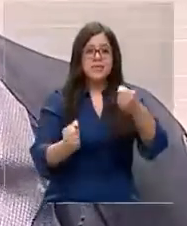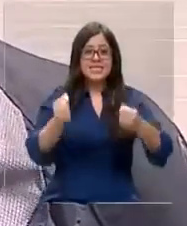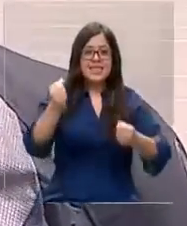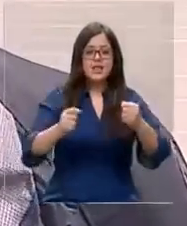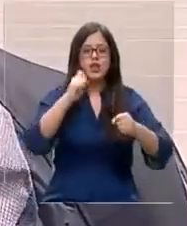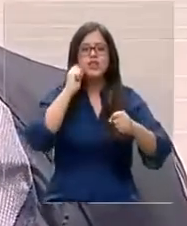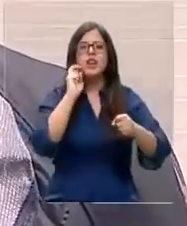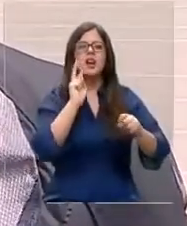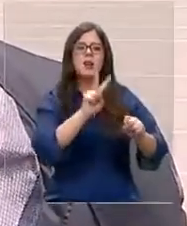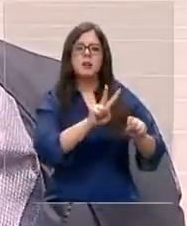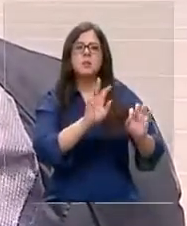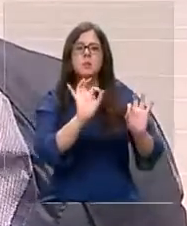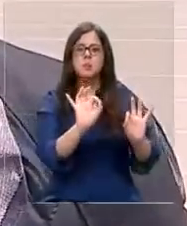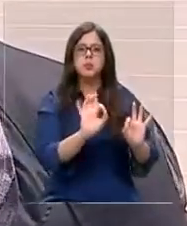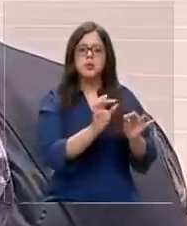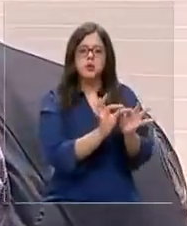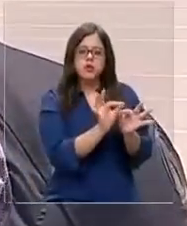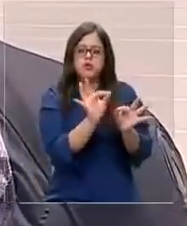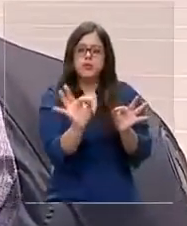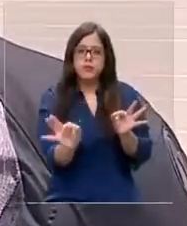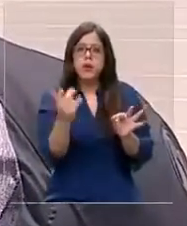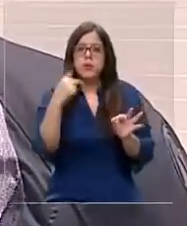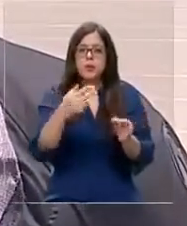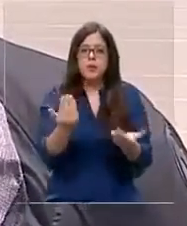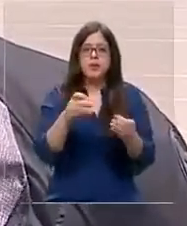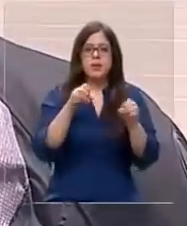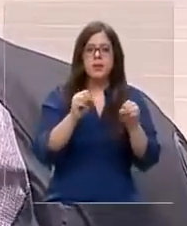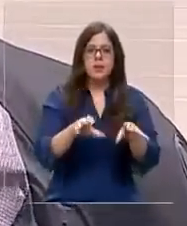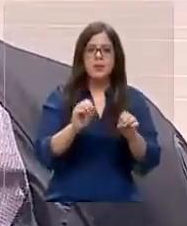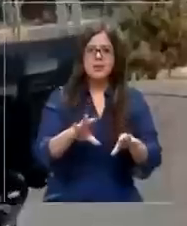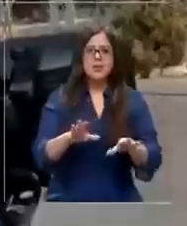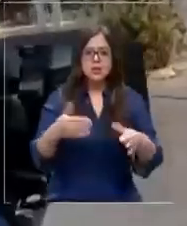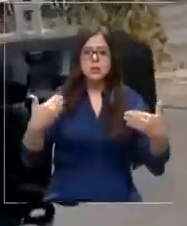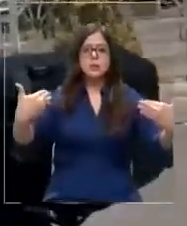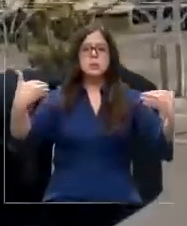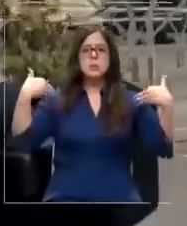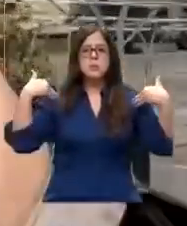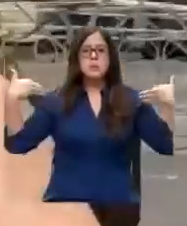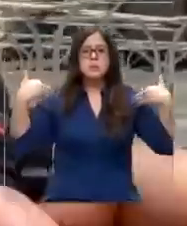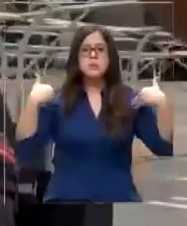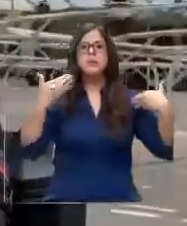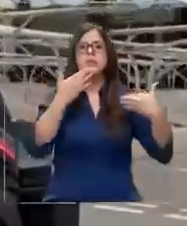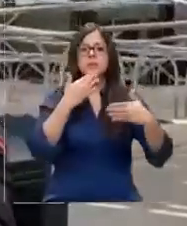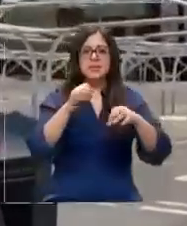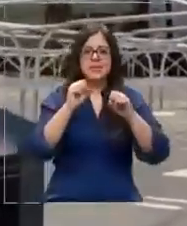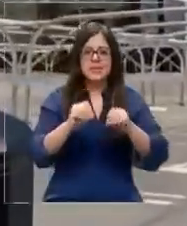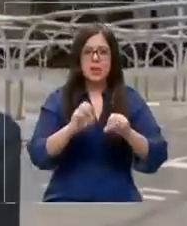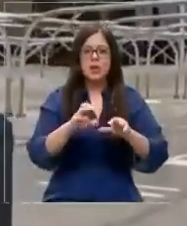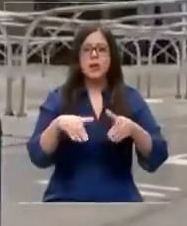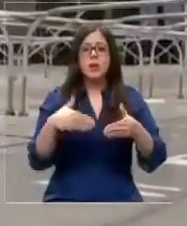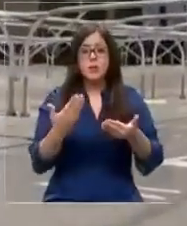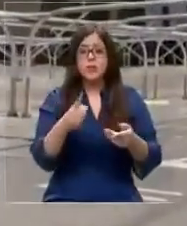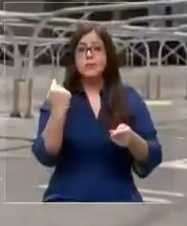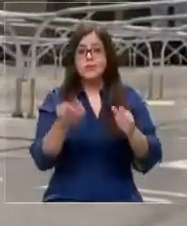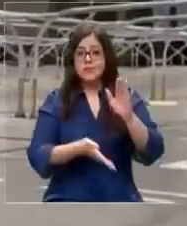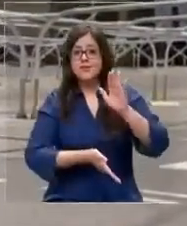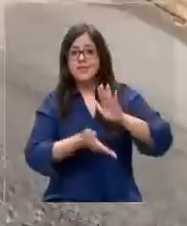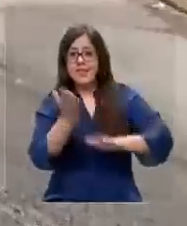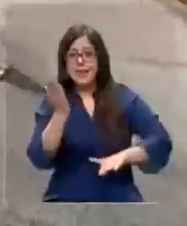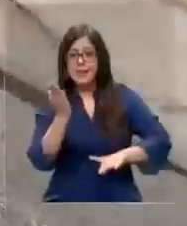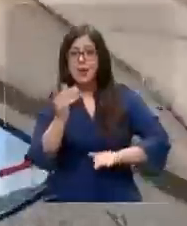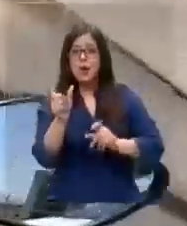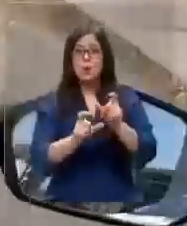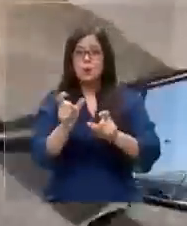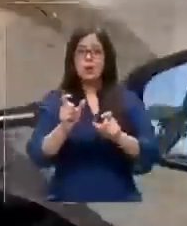viendo un lugar a otro. Pero para eso se necesita capacitación, entrenamiento y, por supuesto, educación vial. Y por eso salimos a la calle con